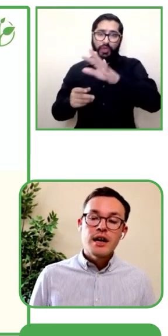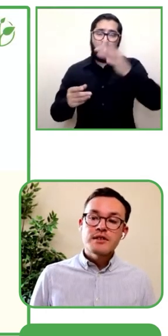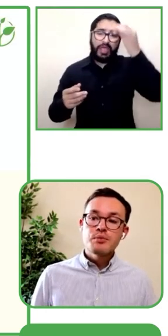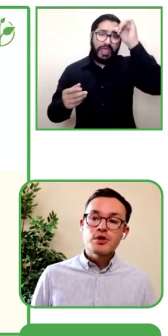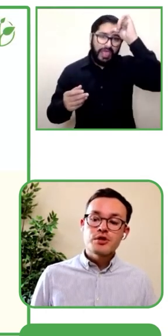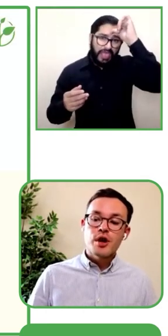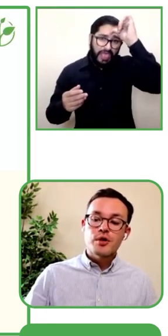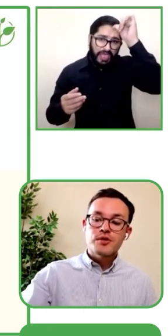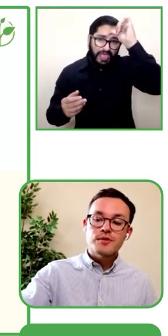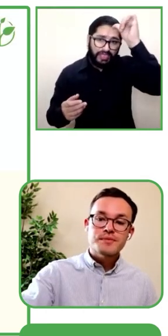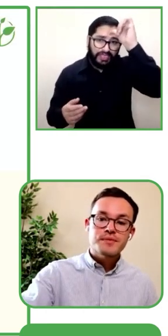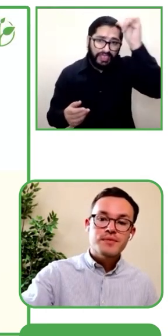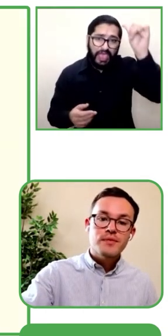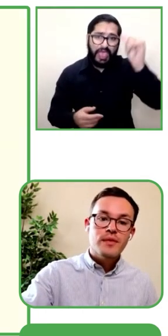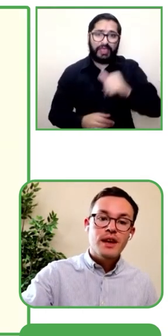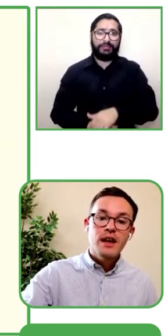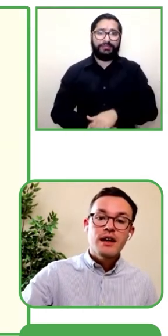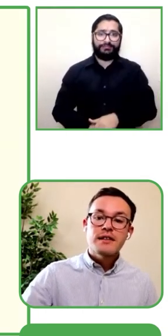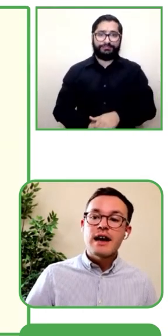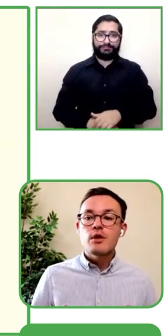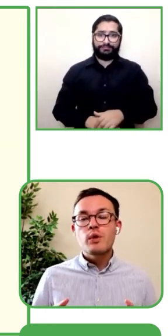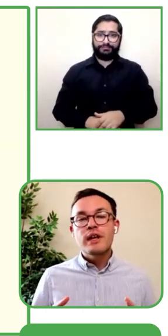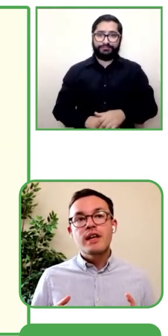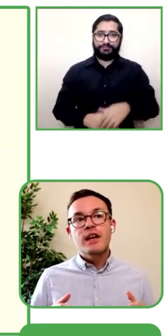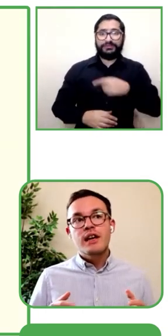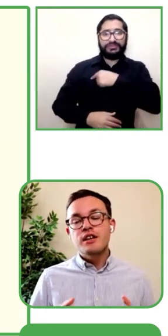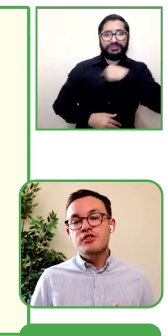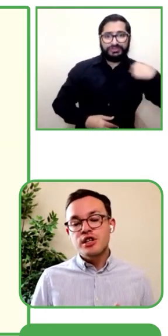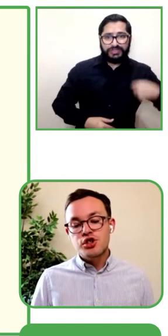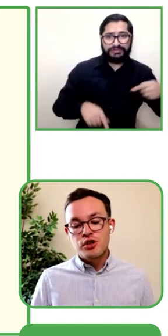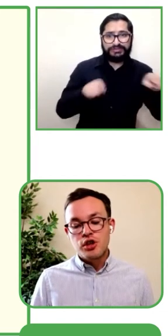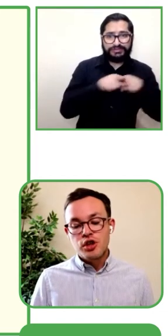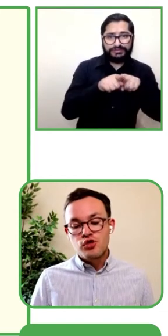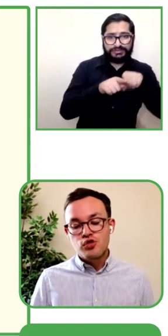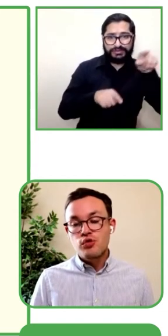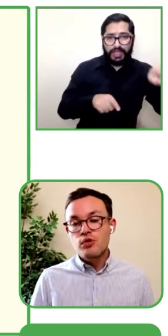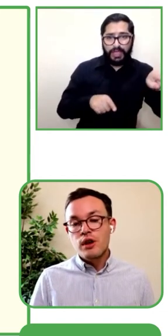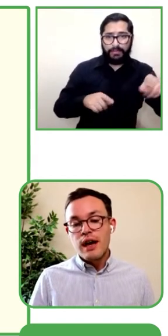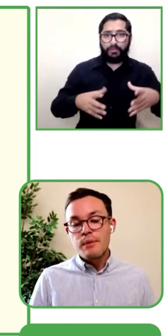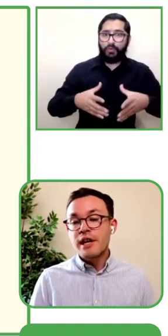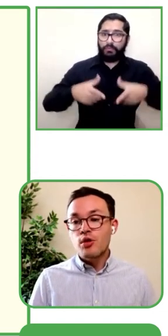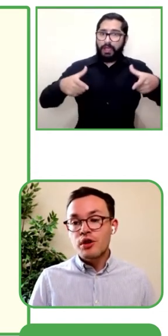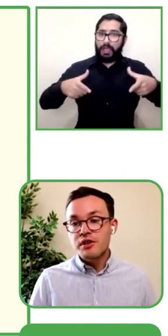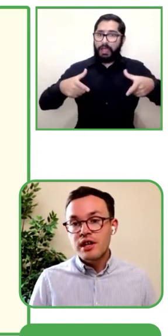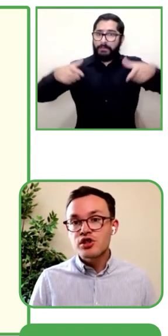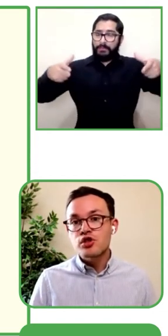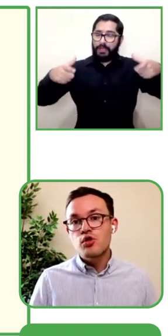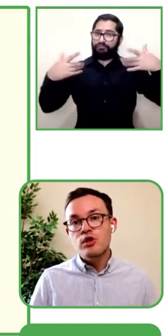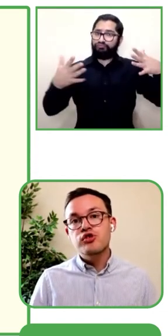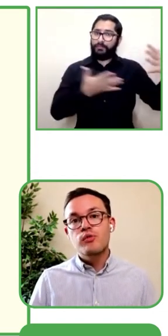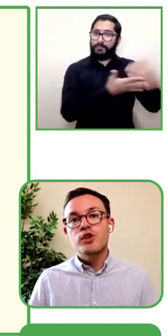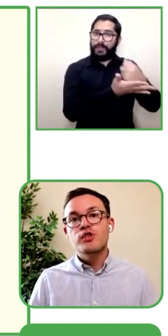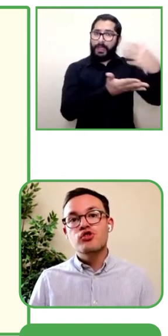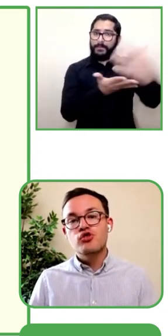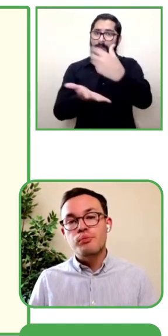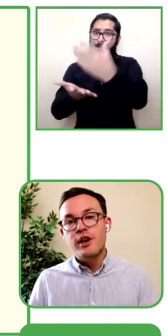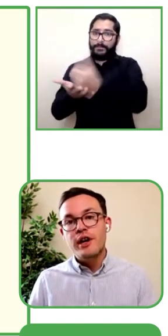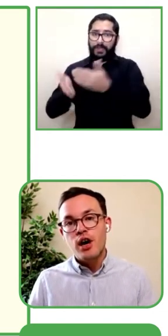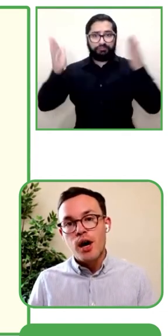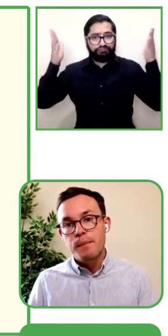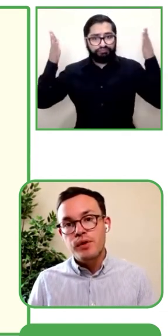un tremendo logro. Es importante notar que adicionalmente a la